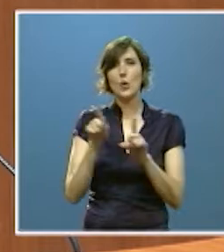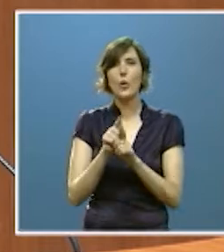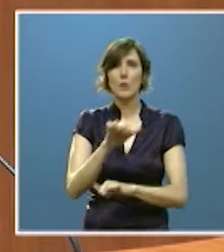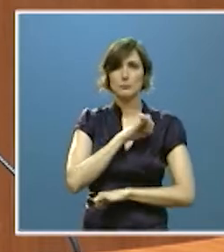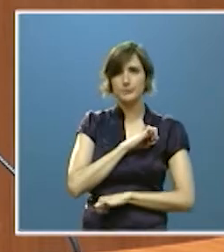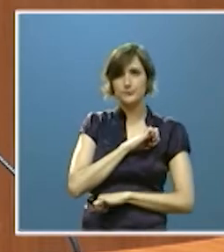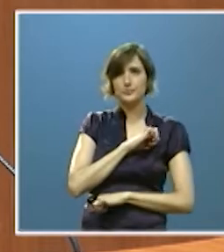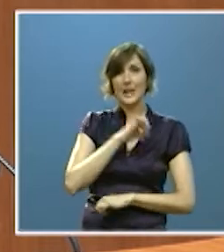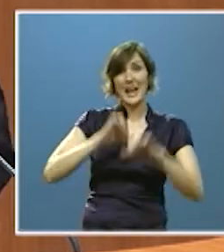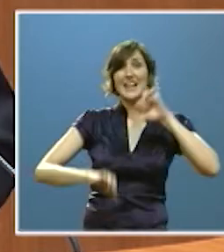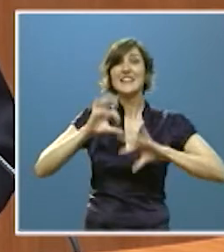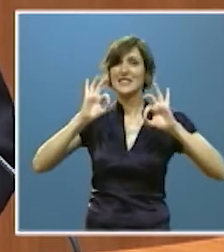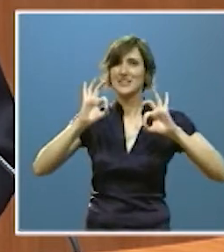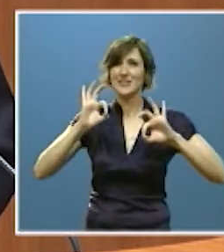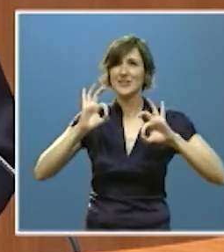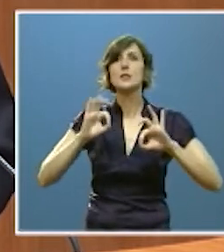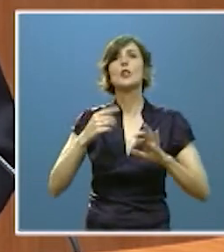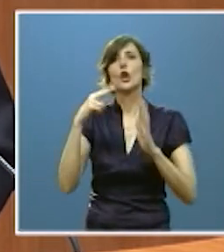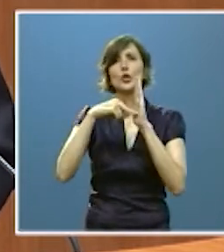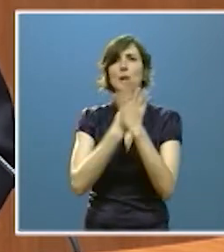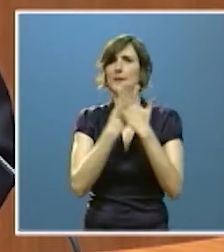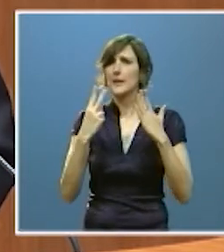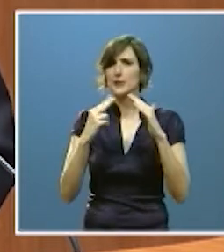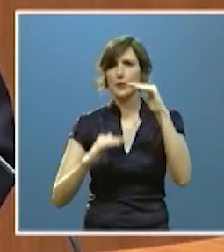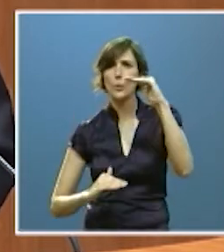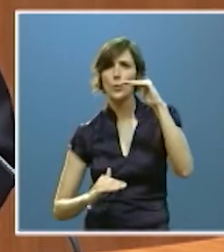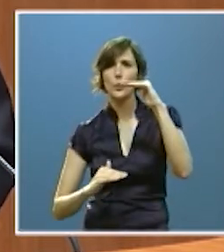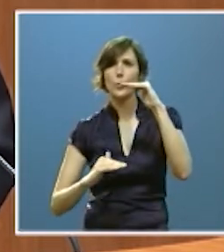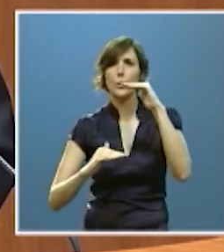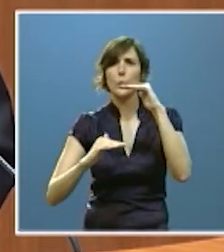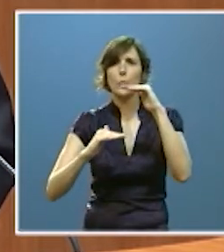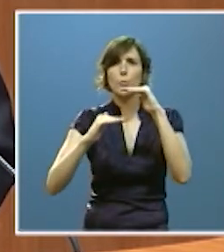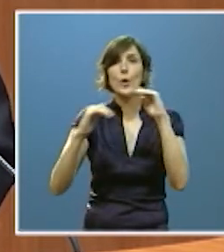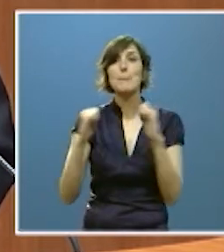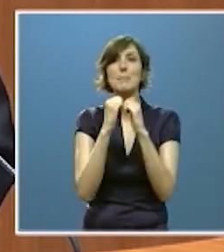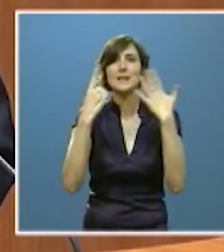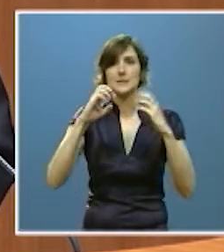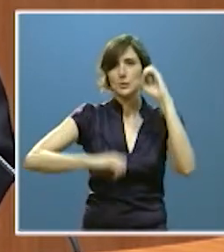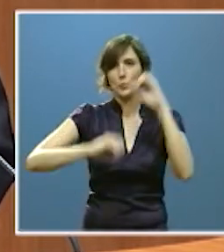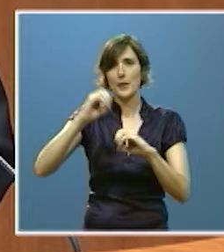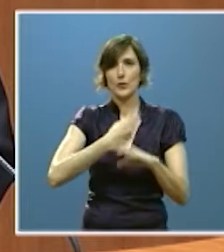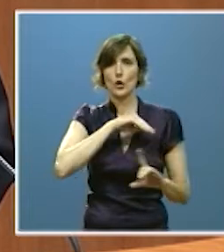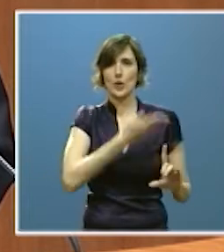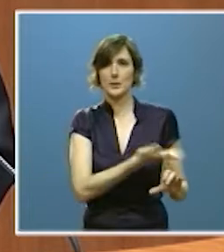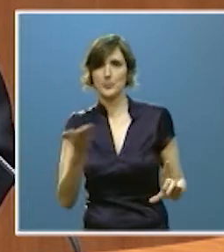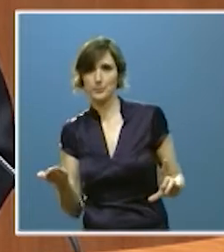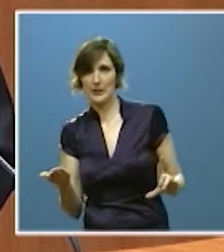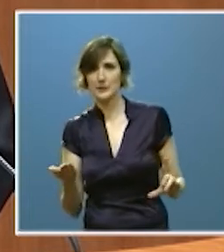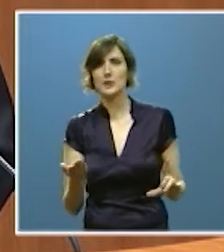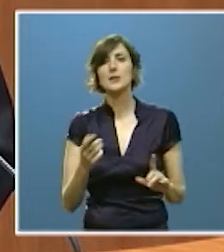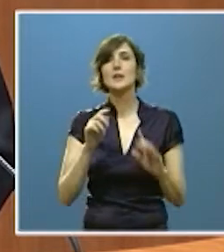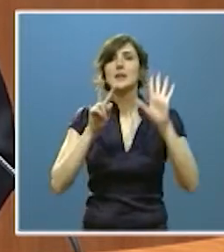demora quirúrgica en 2017 hasta situarla un 26% por debajo de la media nacional 78